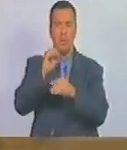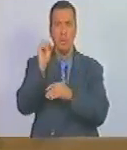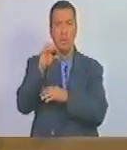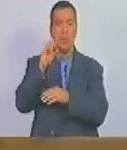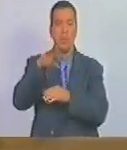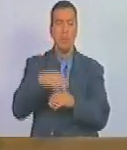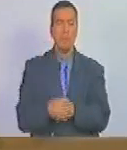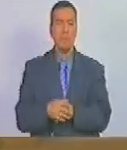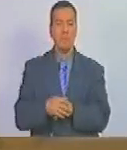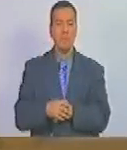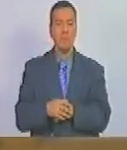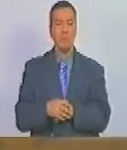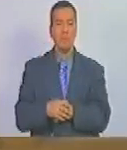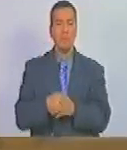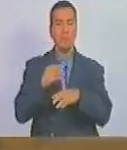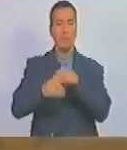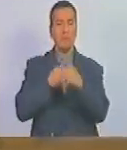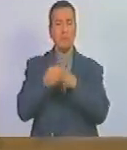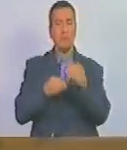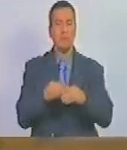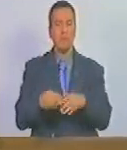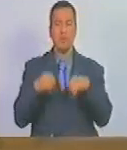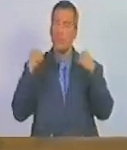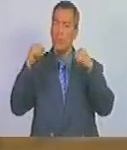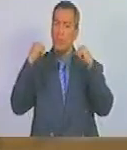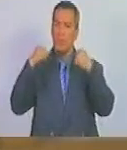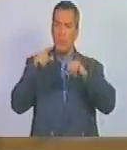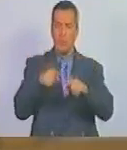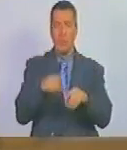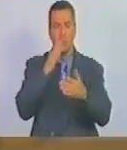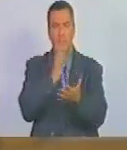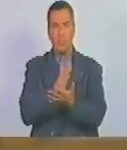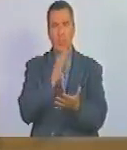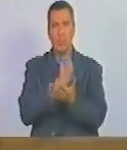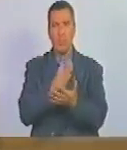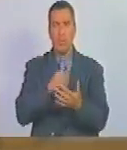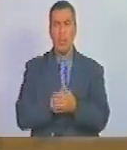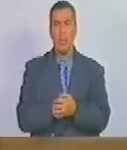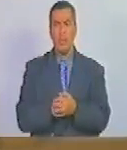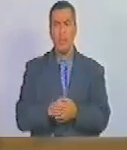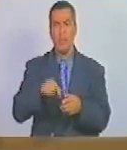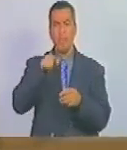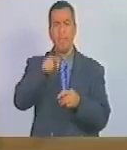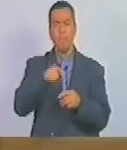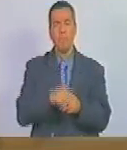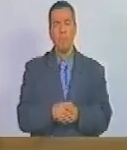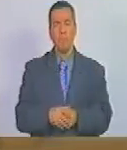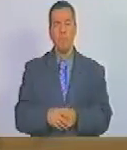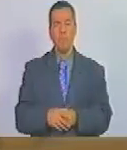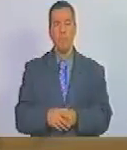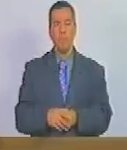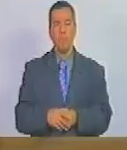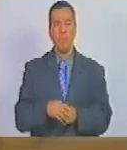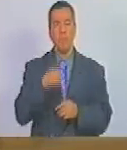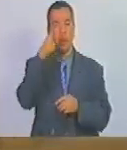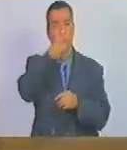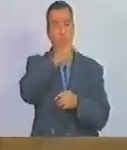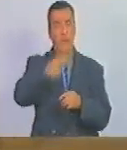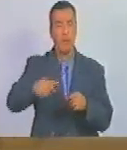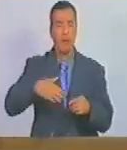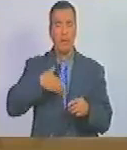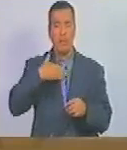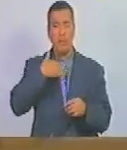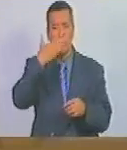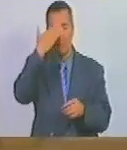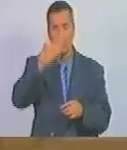y lo llevó en su práctica permanente a ir hacia los pueblos árabes